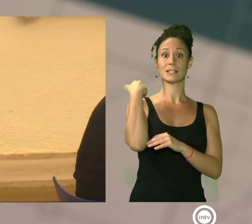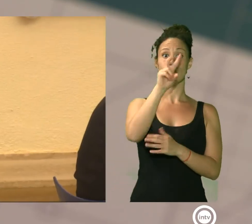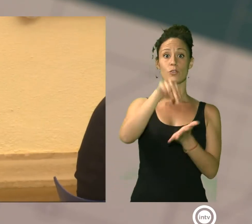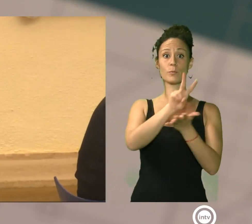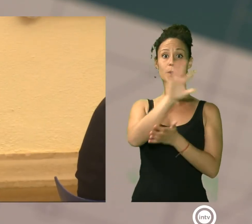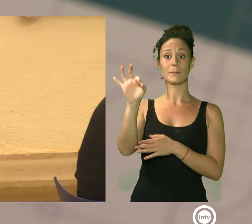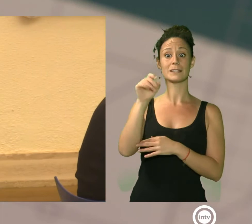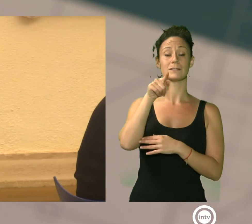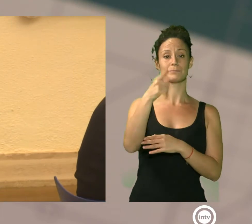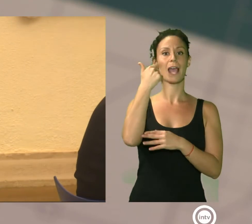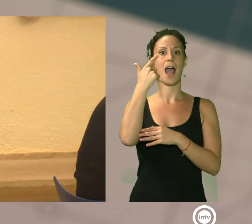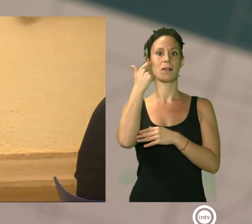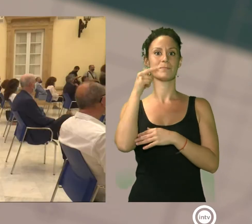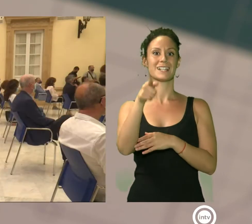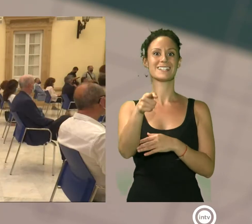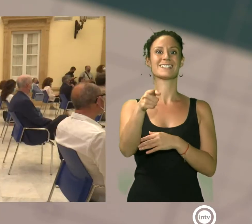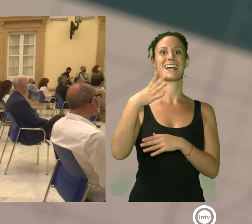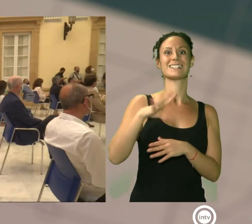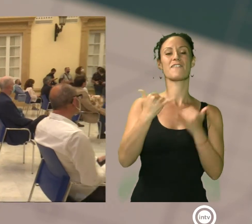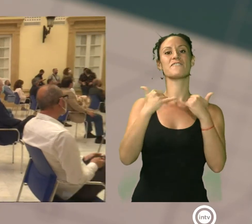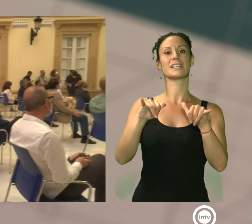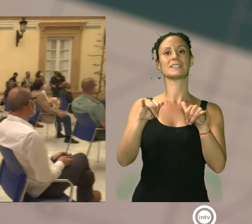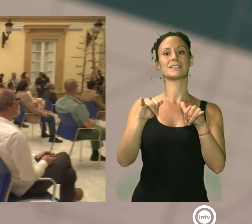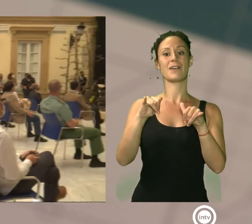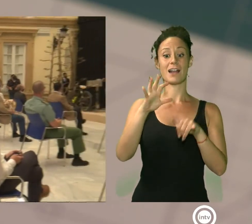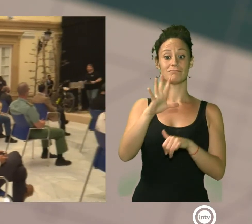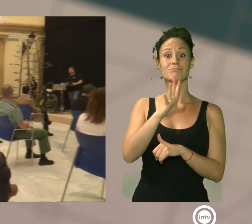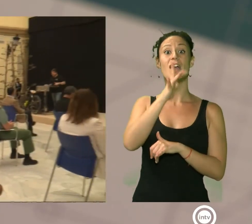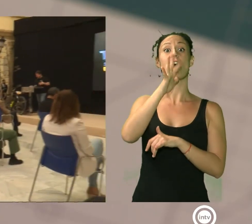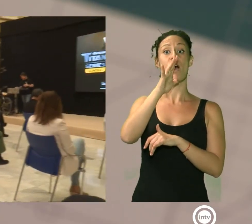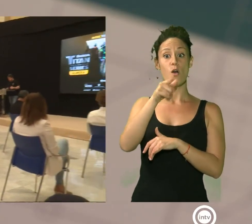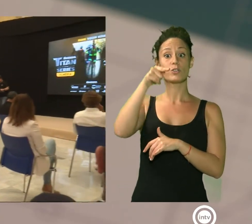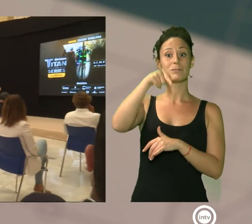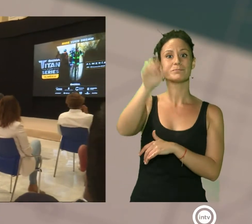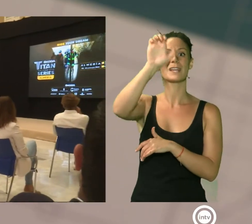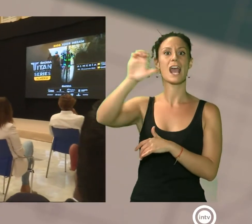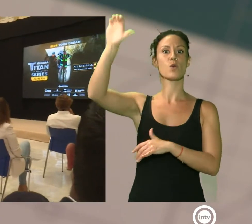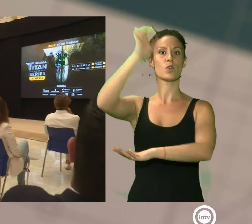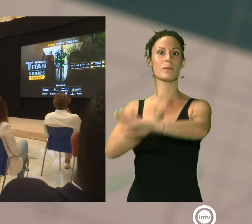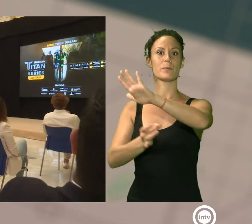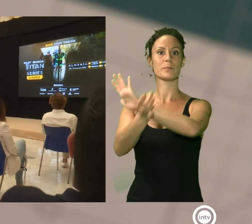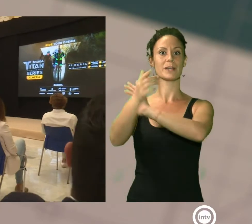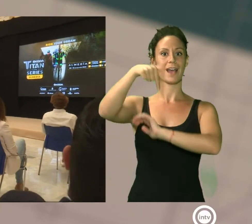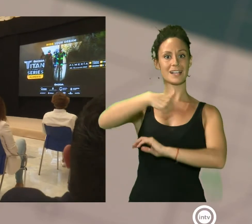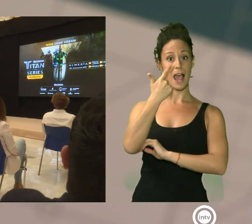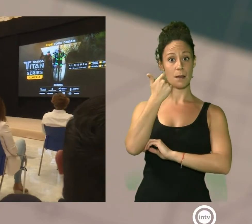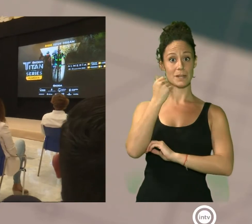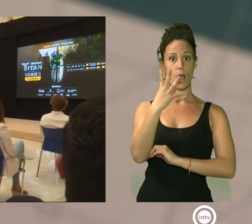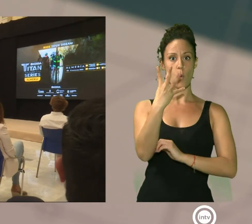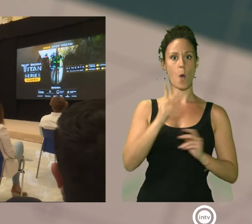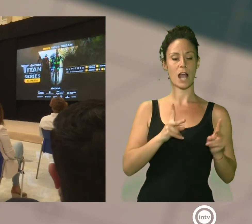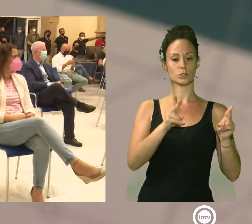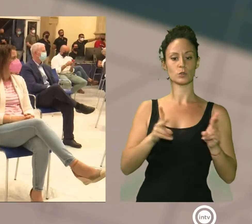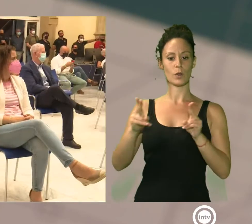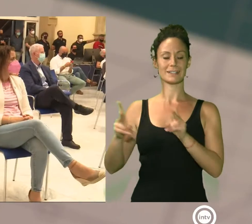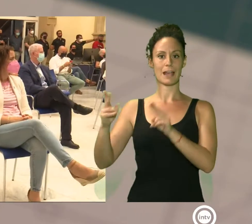Titan Desert y a raíz del éxito de ésta, nace la Titan Series en Europa. En Almería el recorrido cuenta con cuatro etapas más una